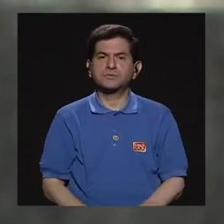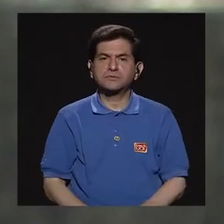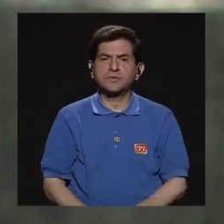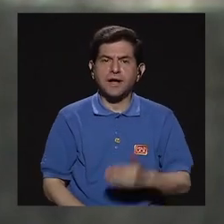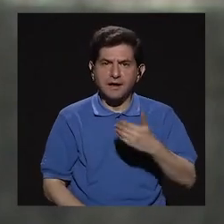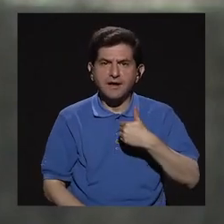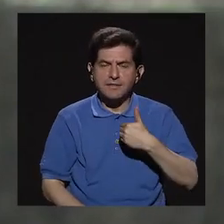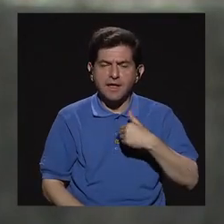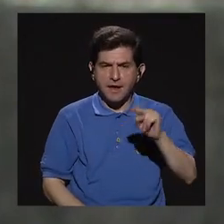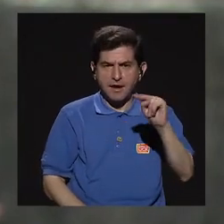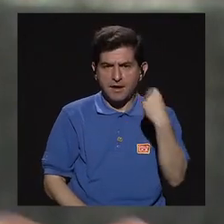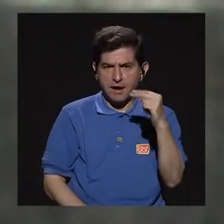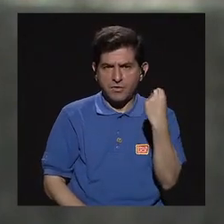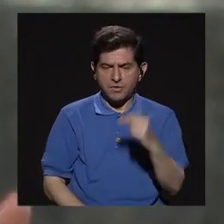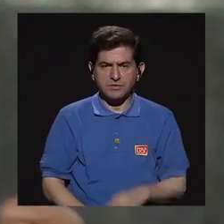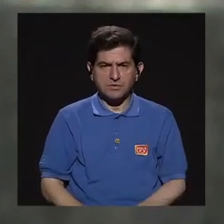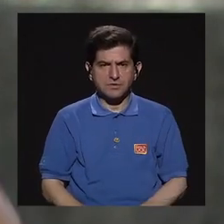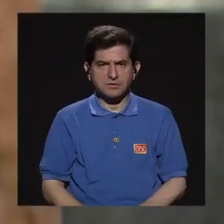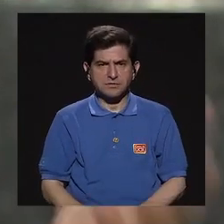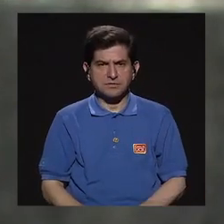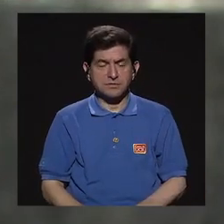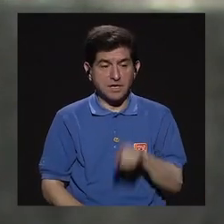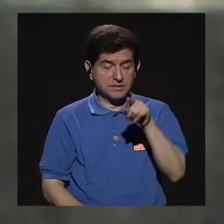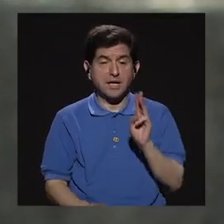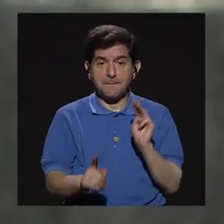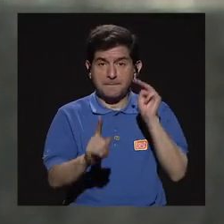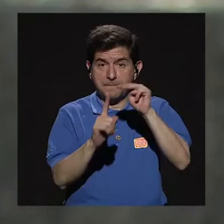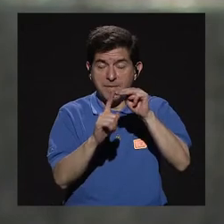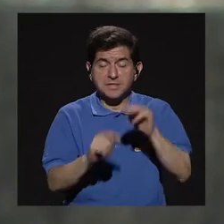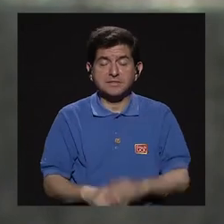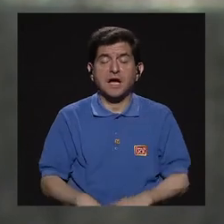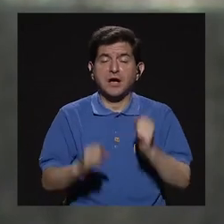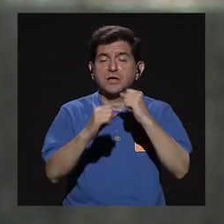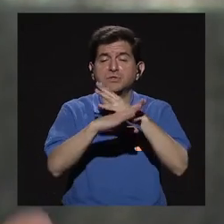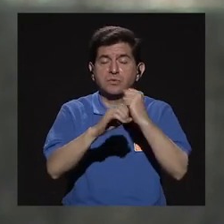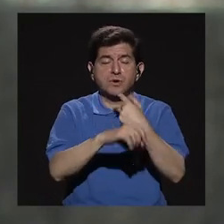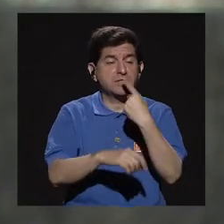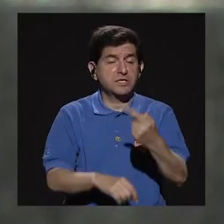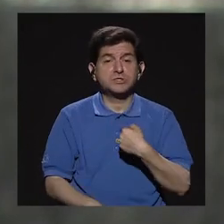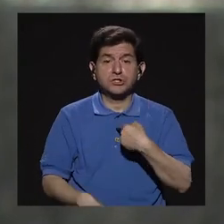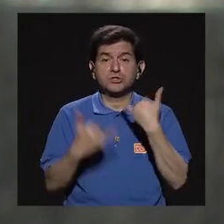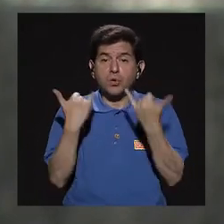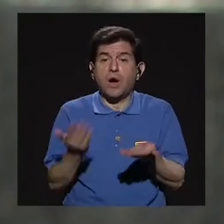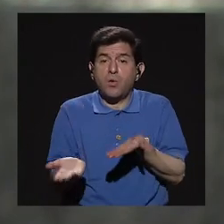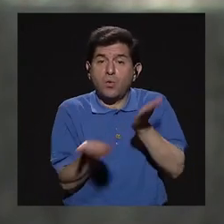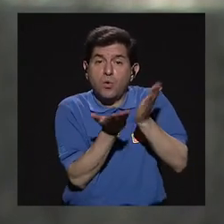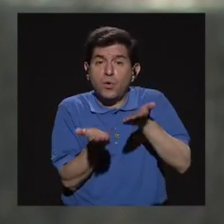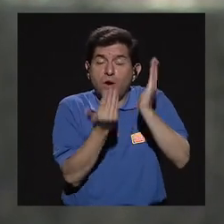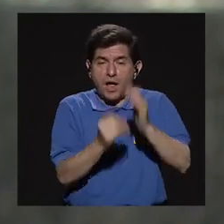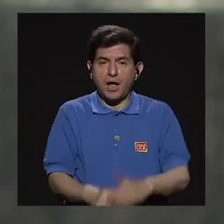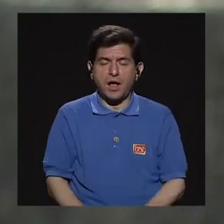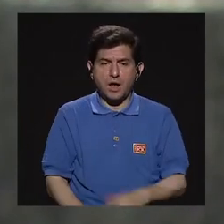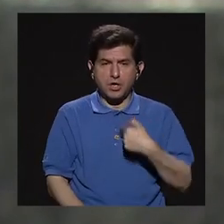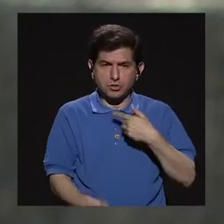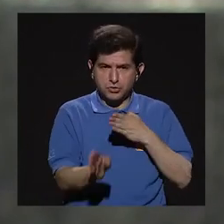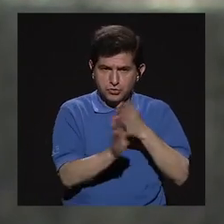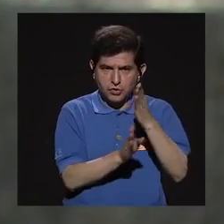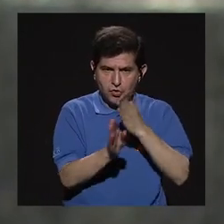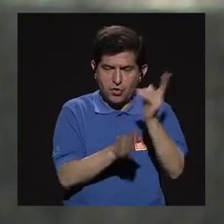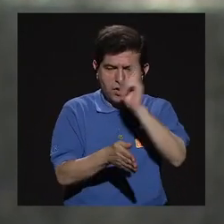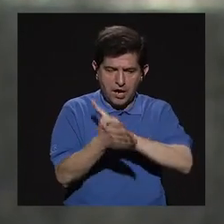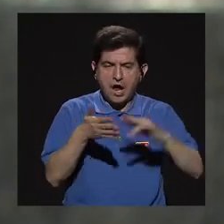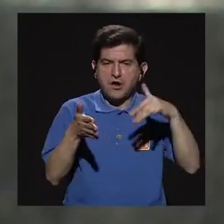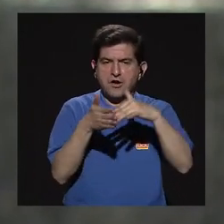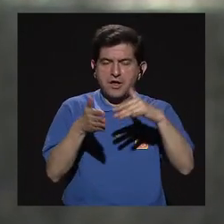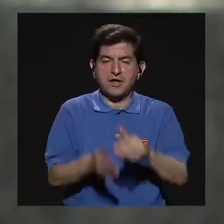nos llegan noticias, digamos, de que ellas me ponen mensajes, nos escriben correos, estoy exportando, estoy sacando carrera universitaria,